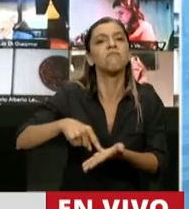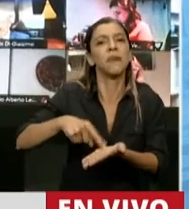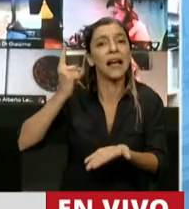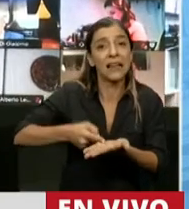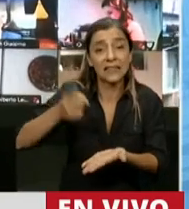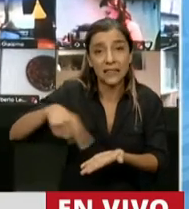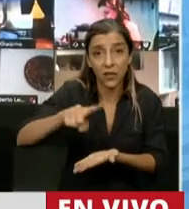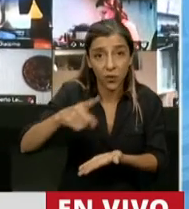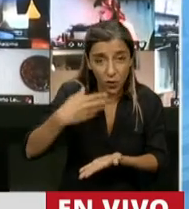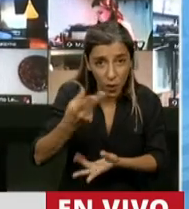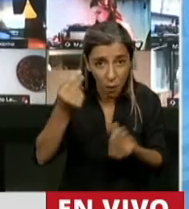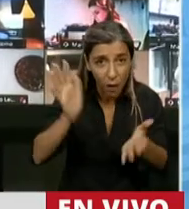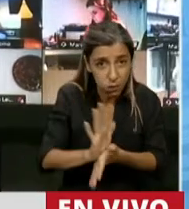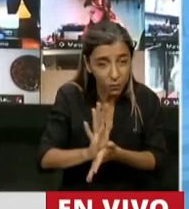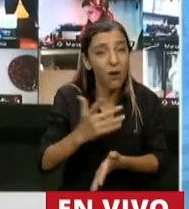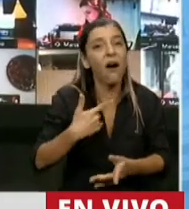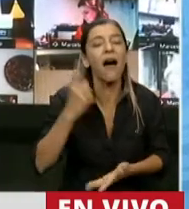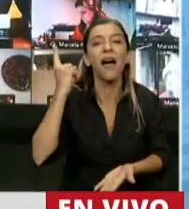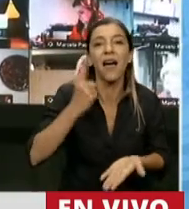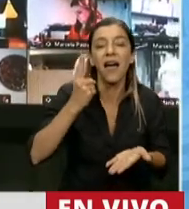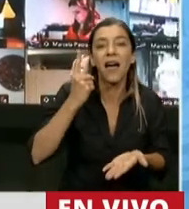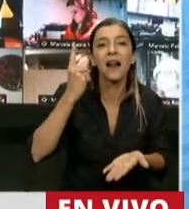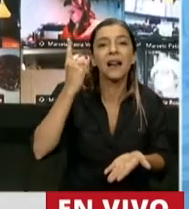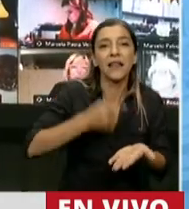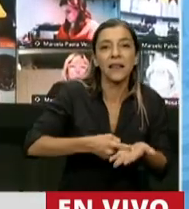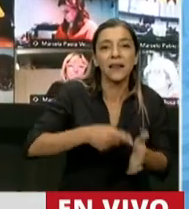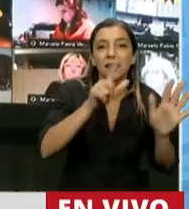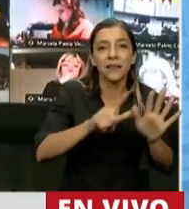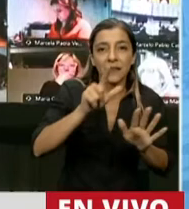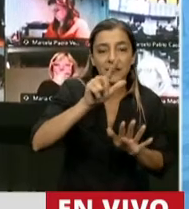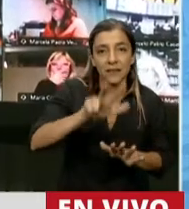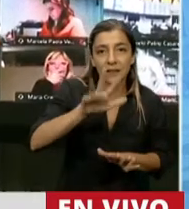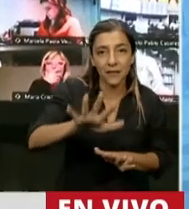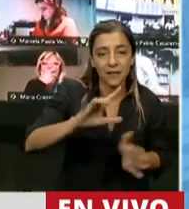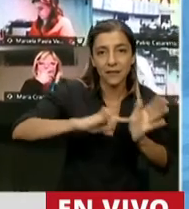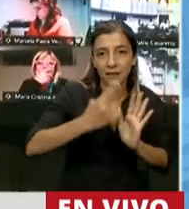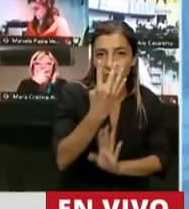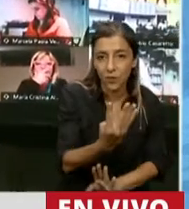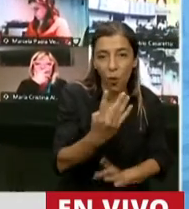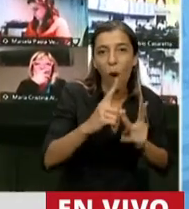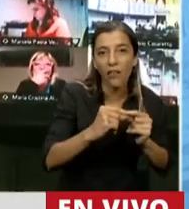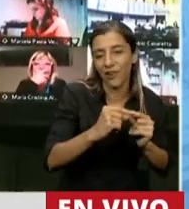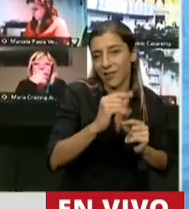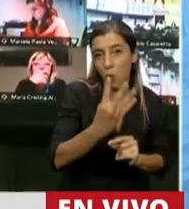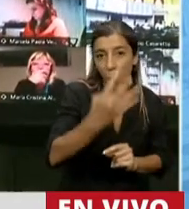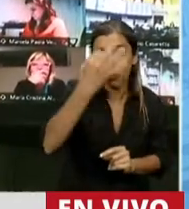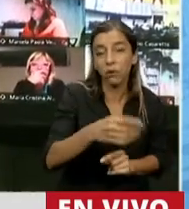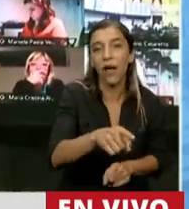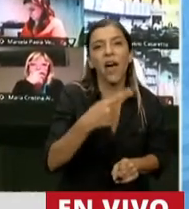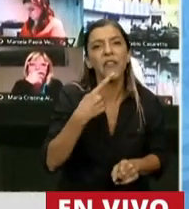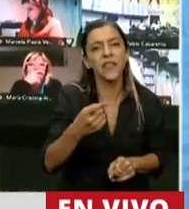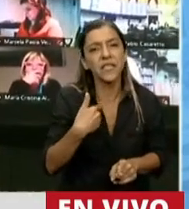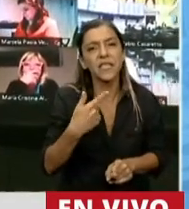que el artículo 4 del decreto 735 complementario de esta ley le haya dado a la provincia de Buenos Aires